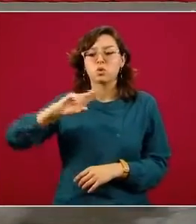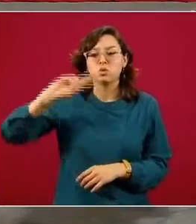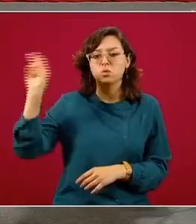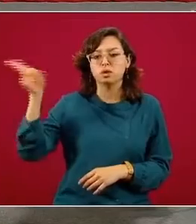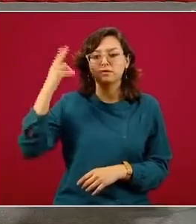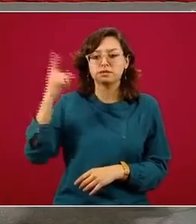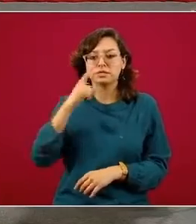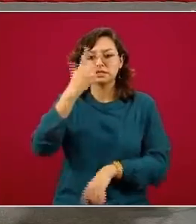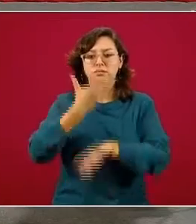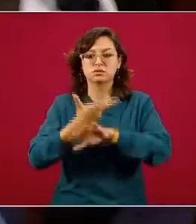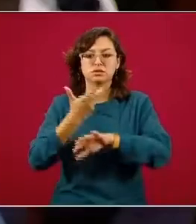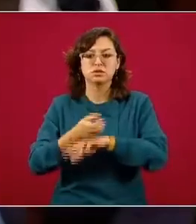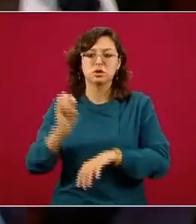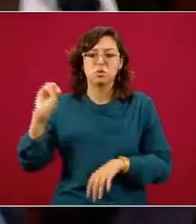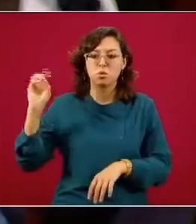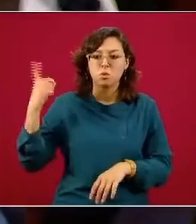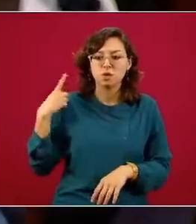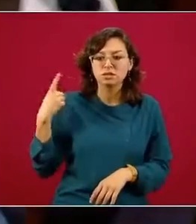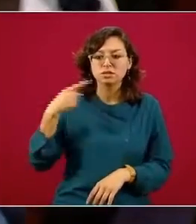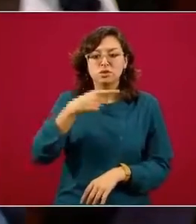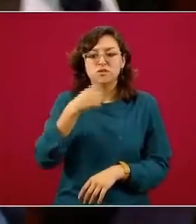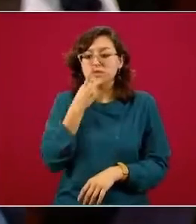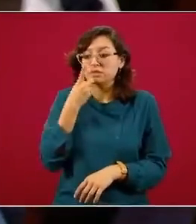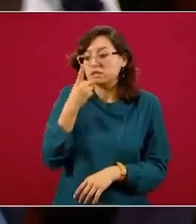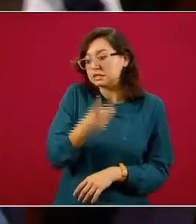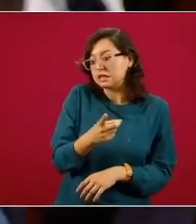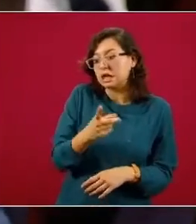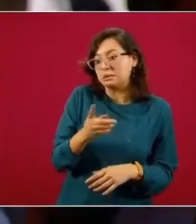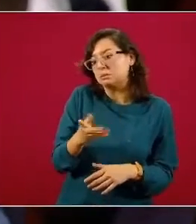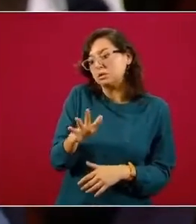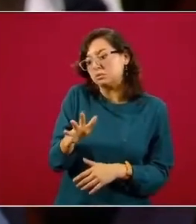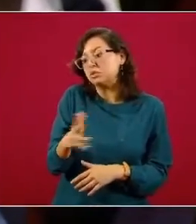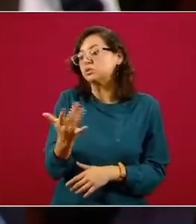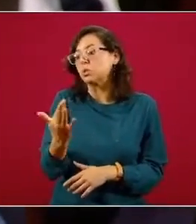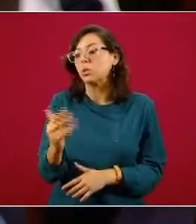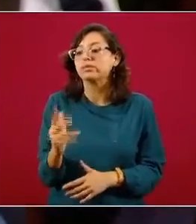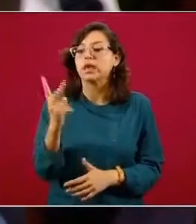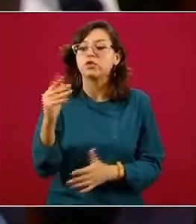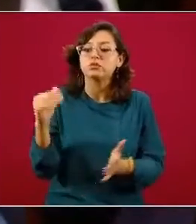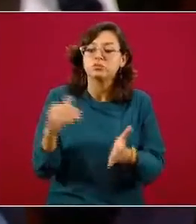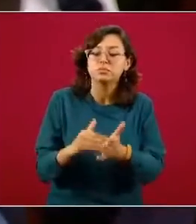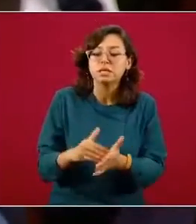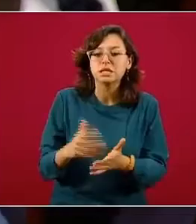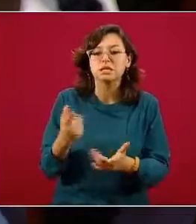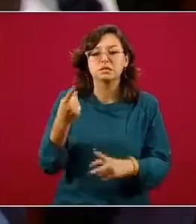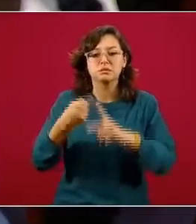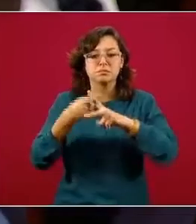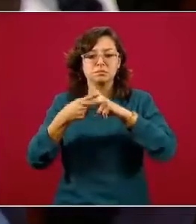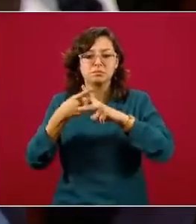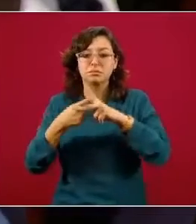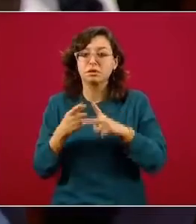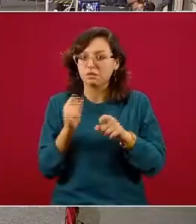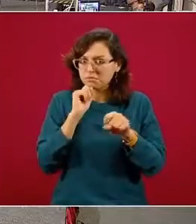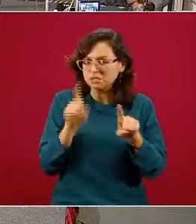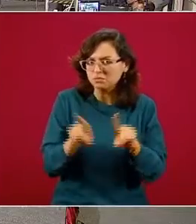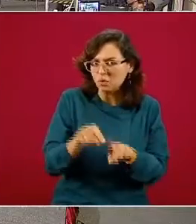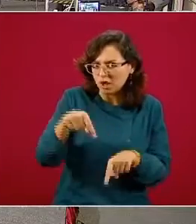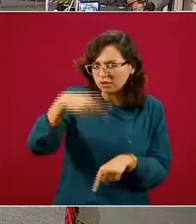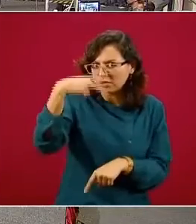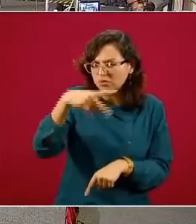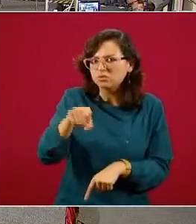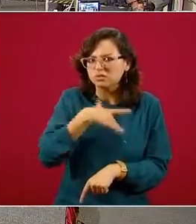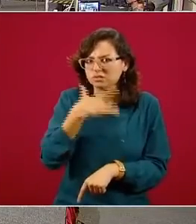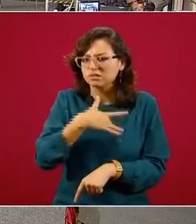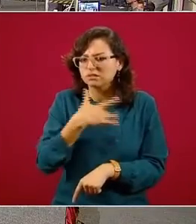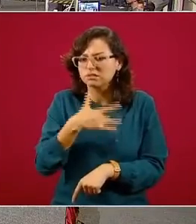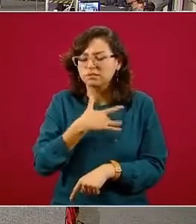también quería preguntarle si va más o menos con los números que ustedes tienen estimados y con los cálculos matemáticos gracias gracias